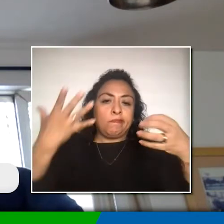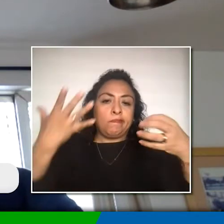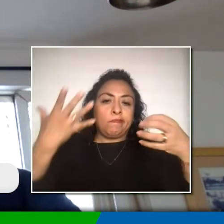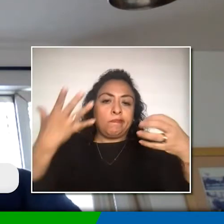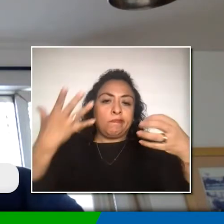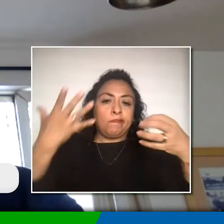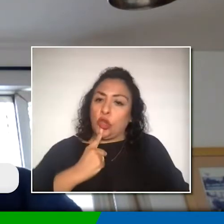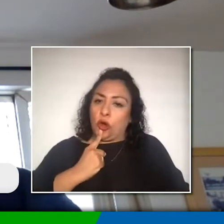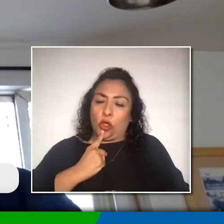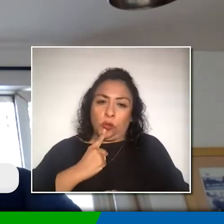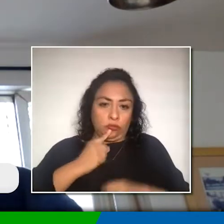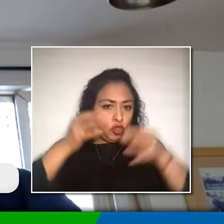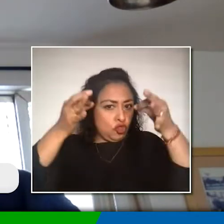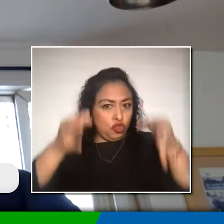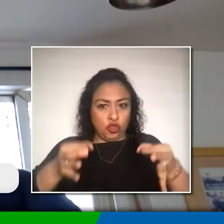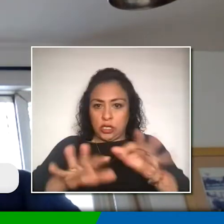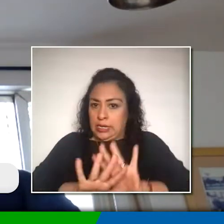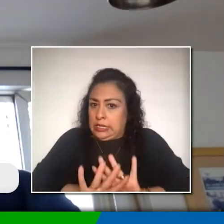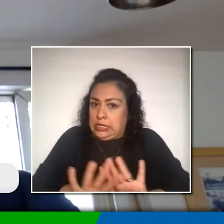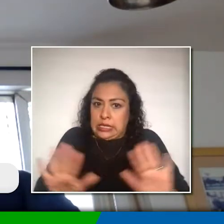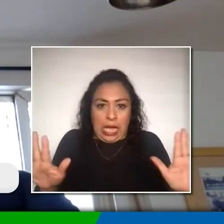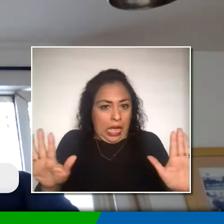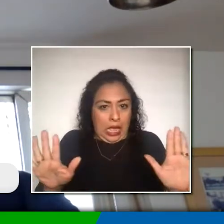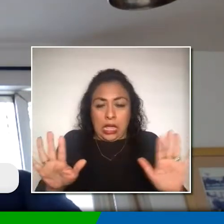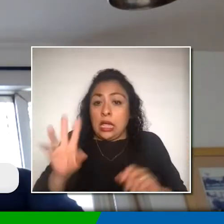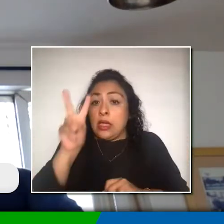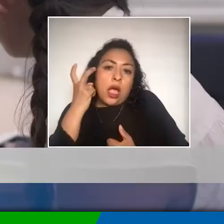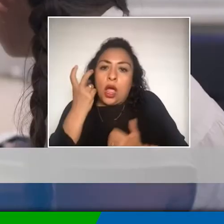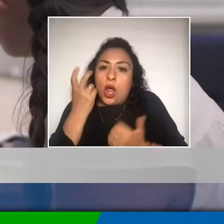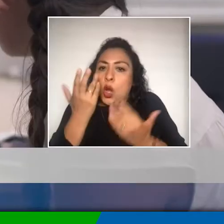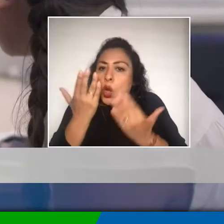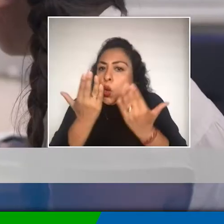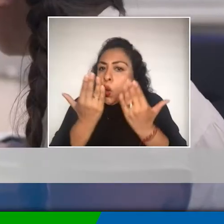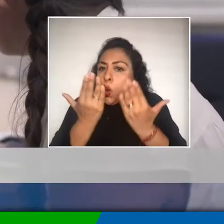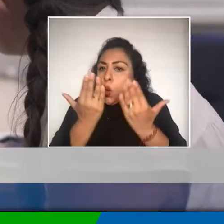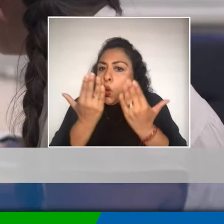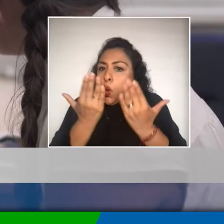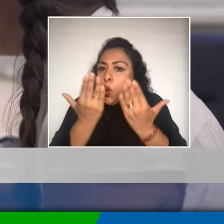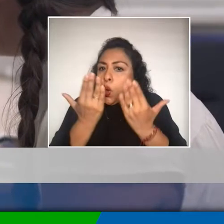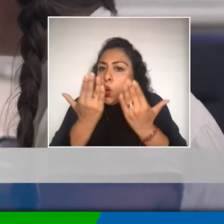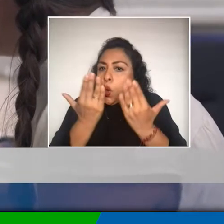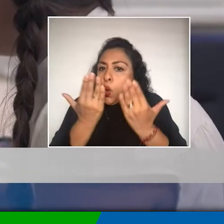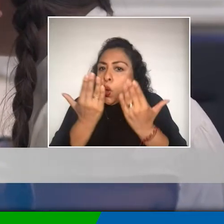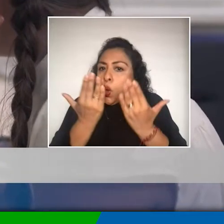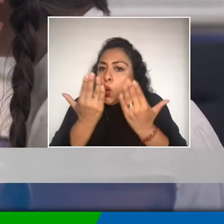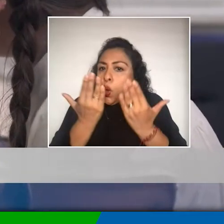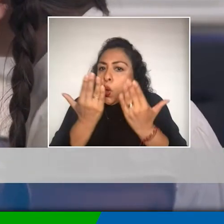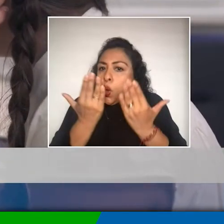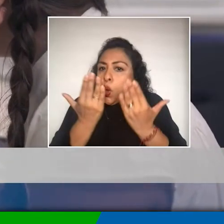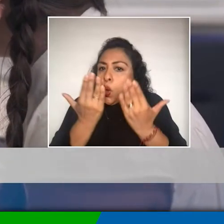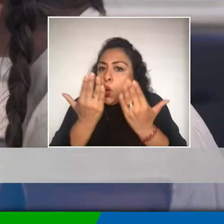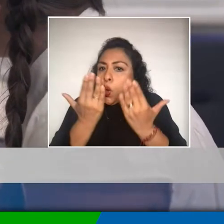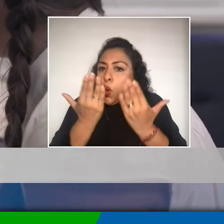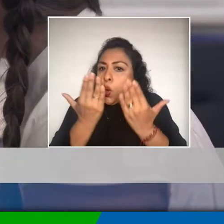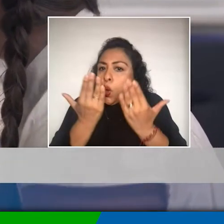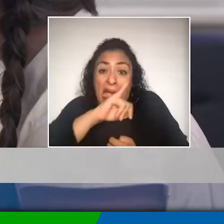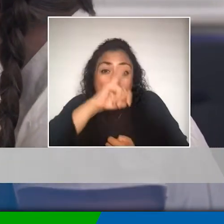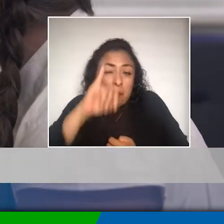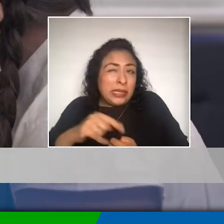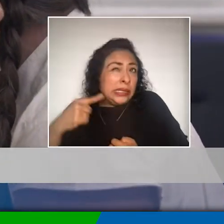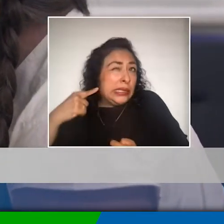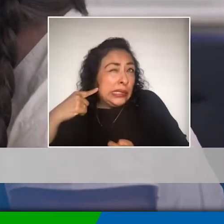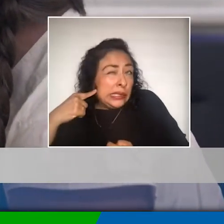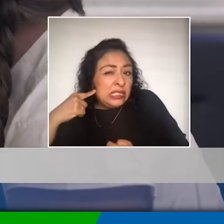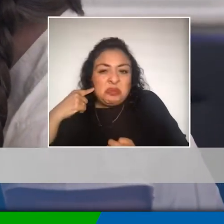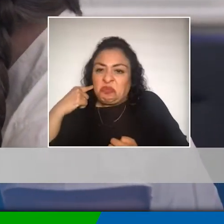Punto. Que realmente no tuvo acceso al lenguaje oral porque nunca lo escuchó o nunca lo alcanzó a escuchar